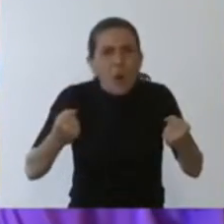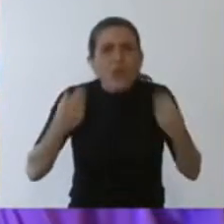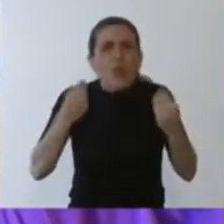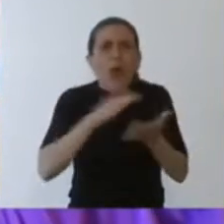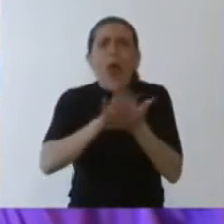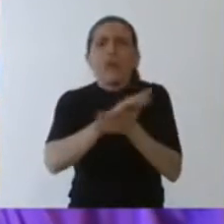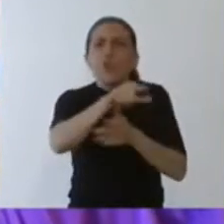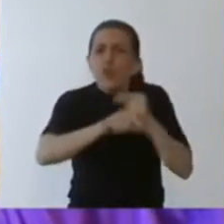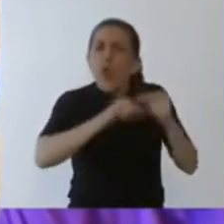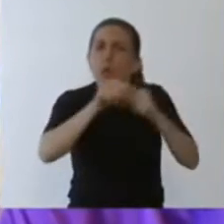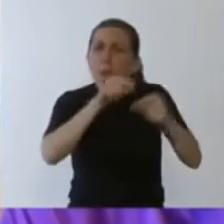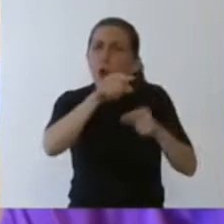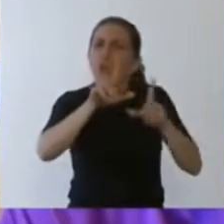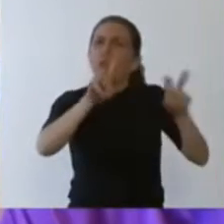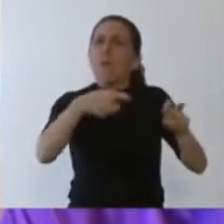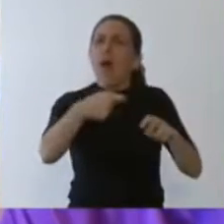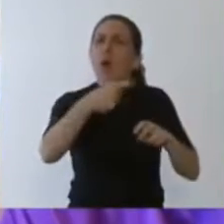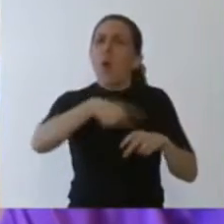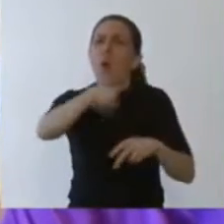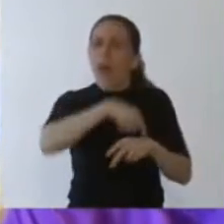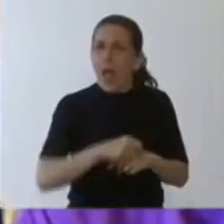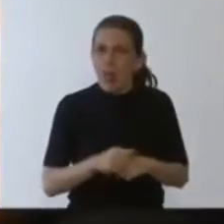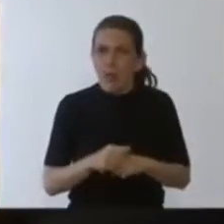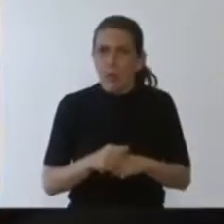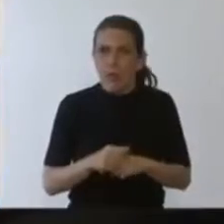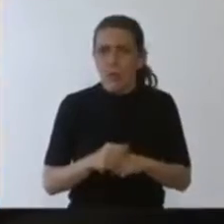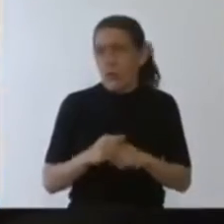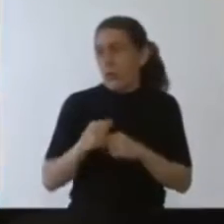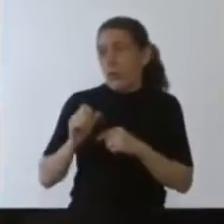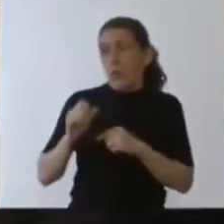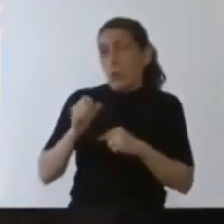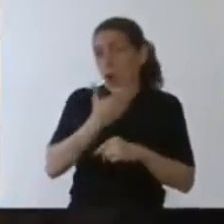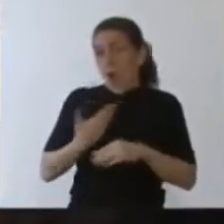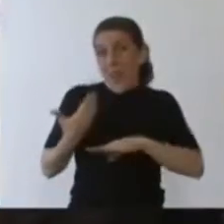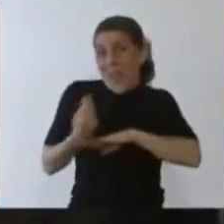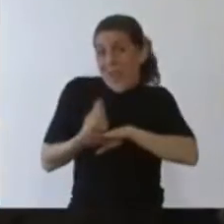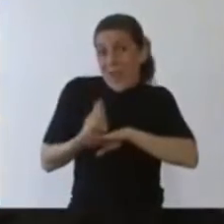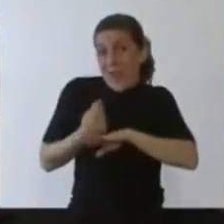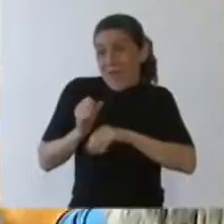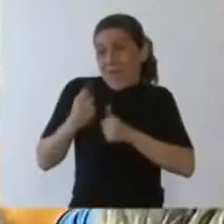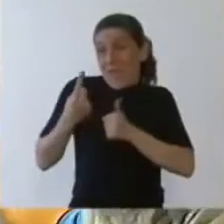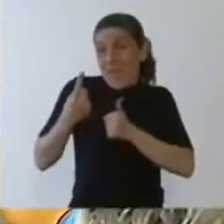jubilados poco a poco. En los primeros dos meses de gobierno, tres meses de gobierno,